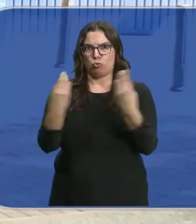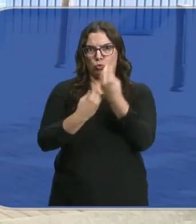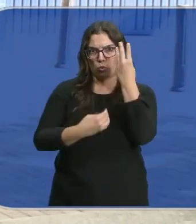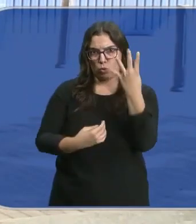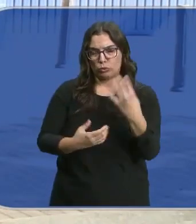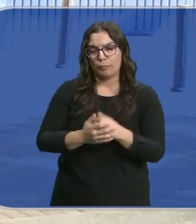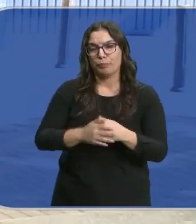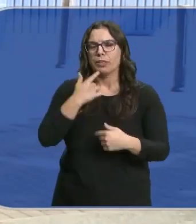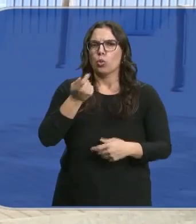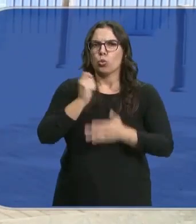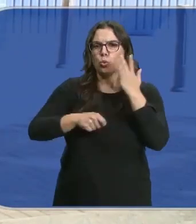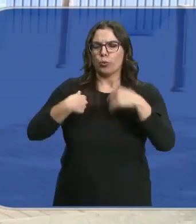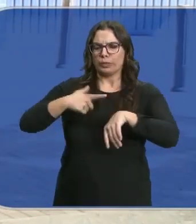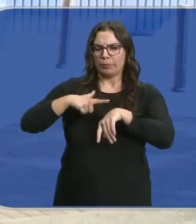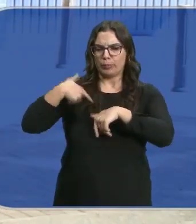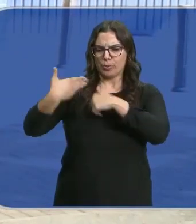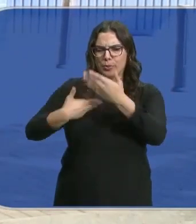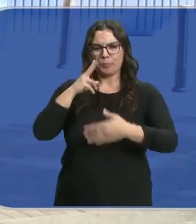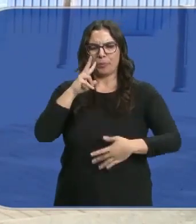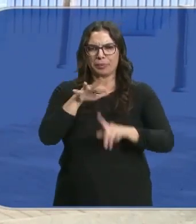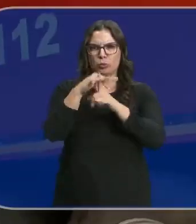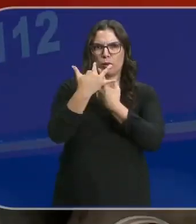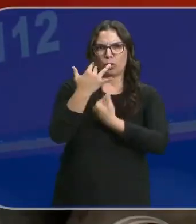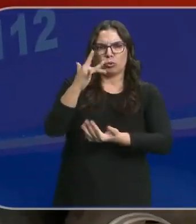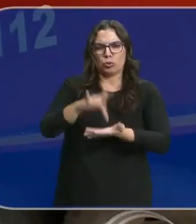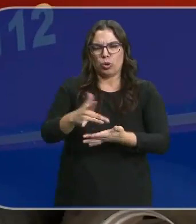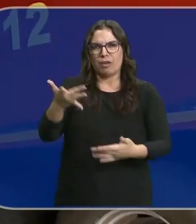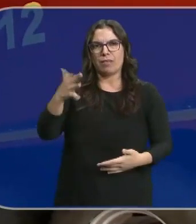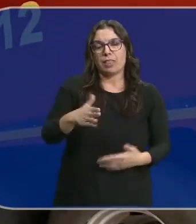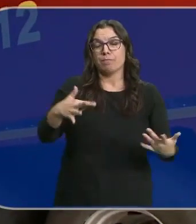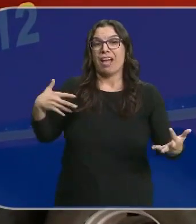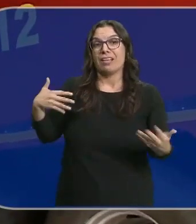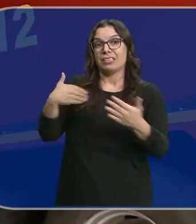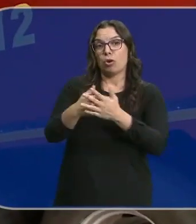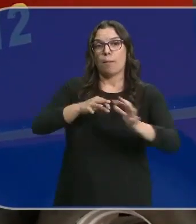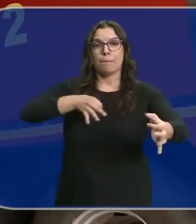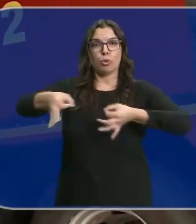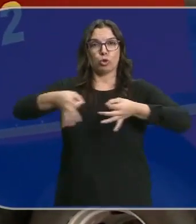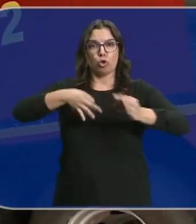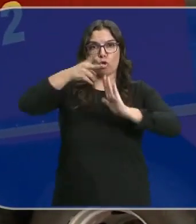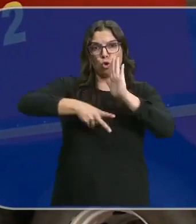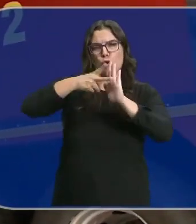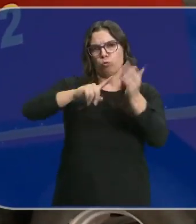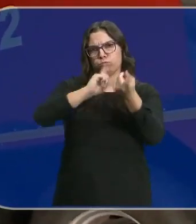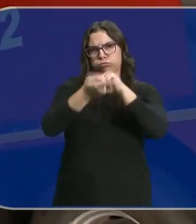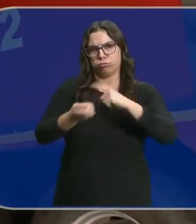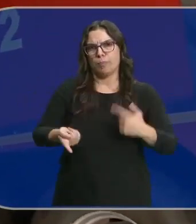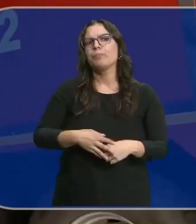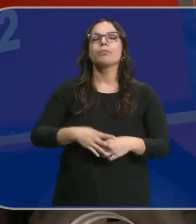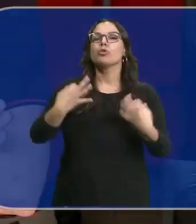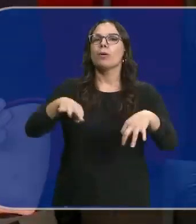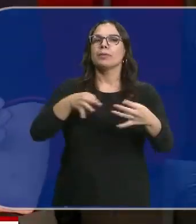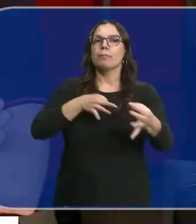que pasa el tiempo y vas pensando las circunstancias en las que fallecieron. En estos años los protocolos han cambiado. Se suele tener